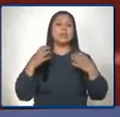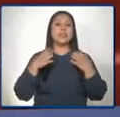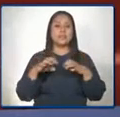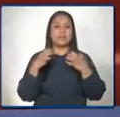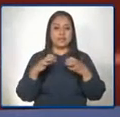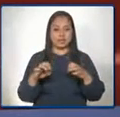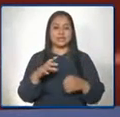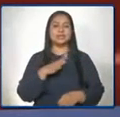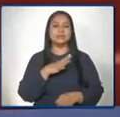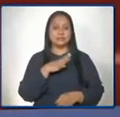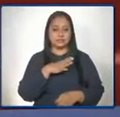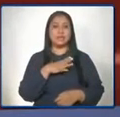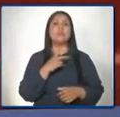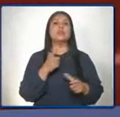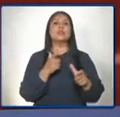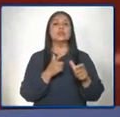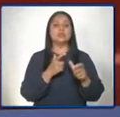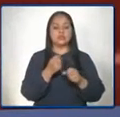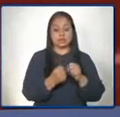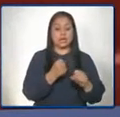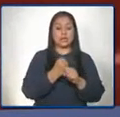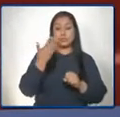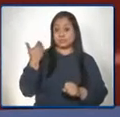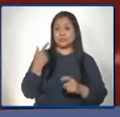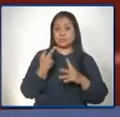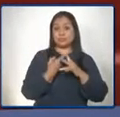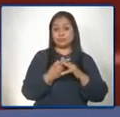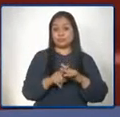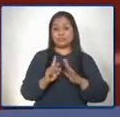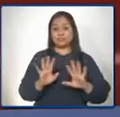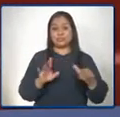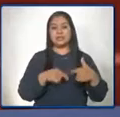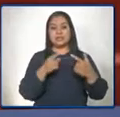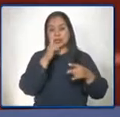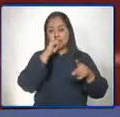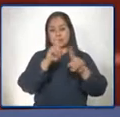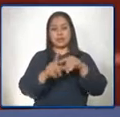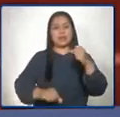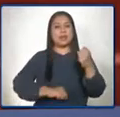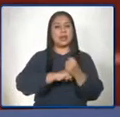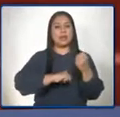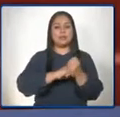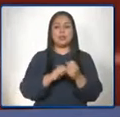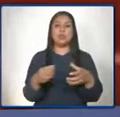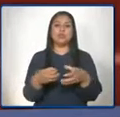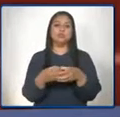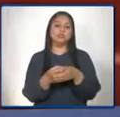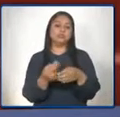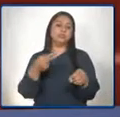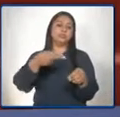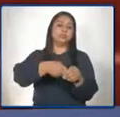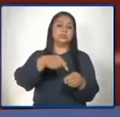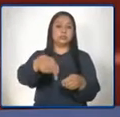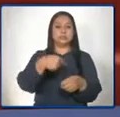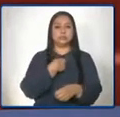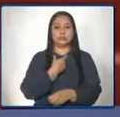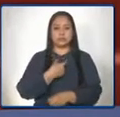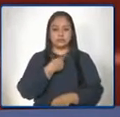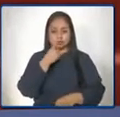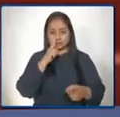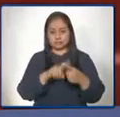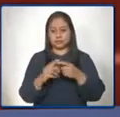pasado, por supuesto, con el apoyo de los miembros del clúster de educación, el acompañamiento de algunas